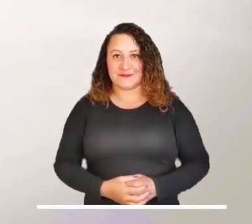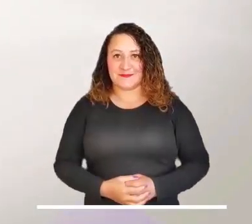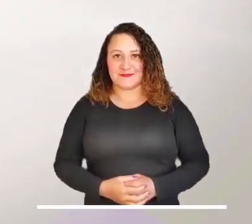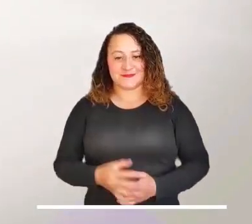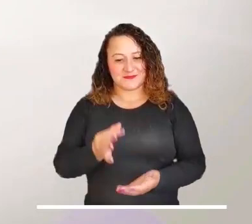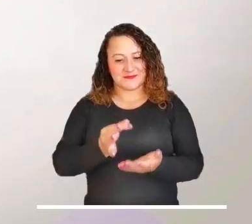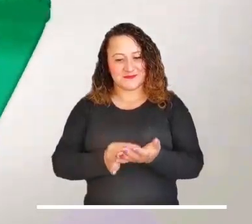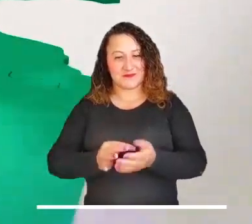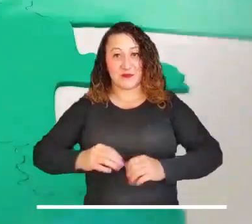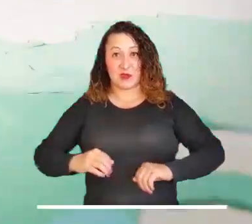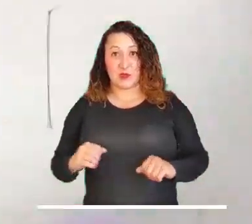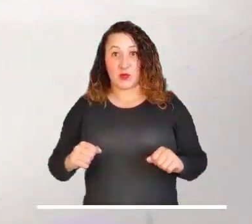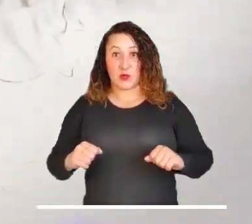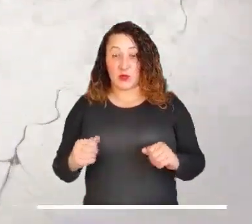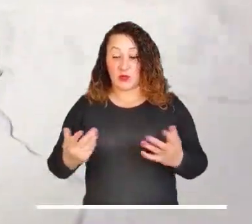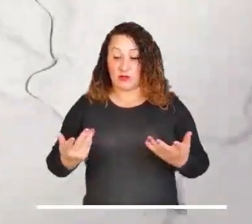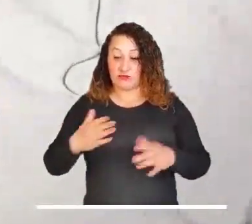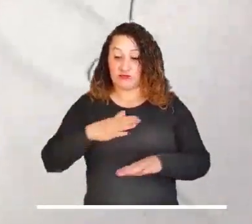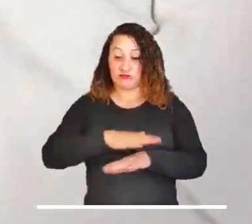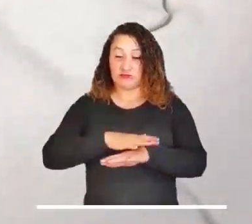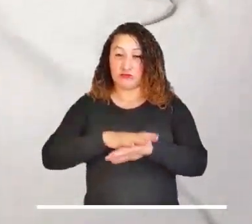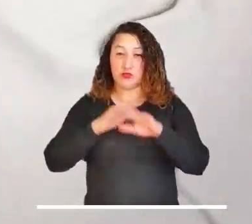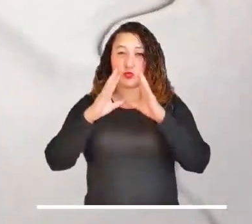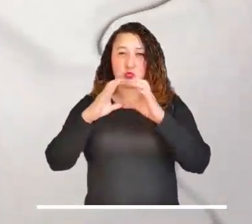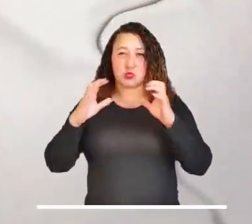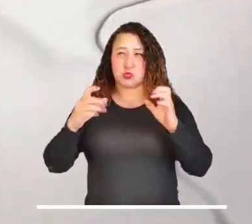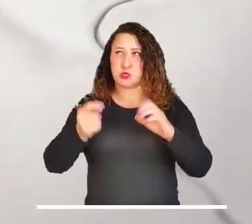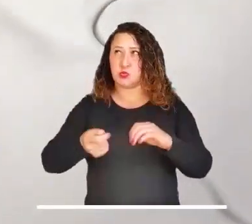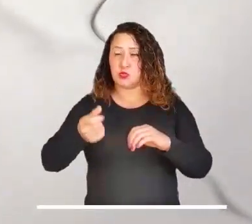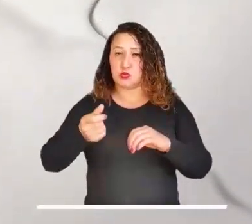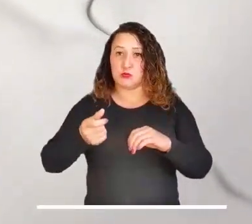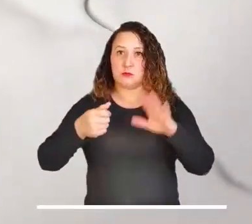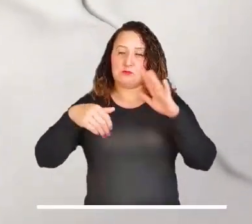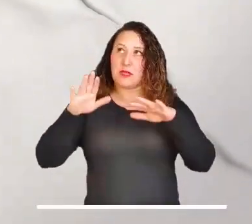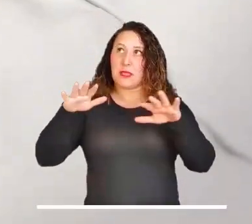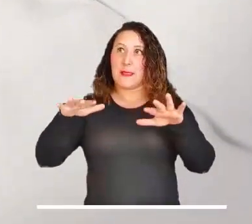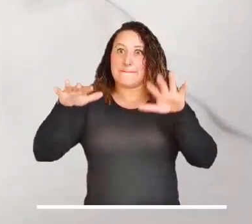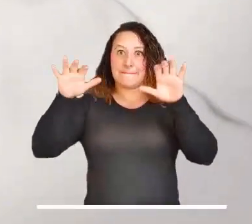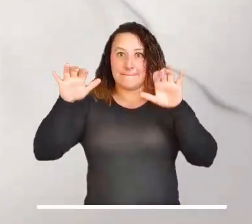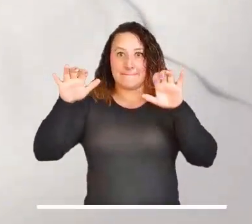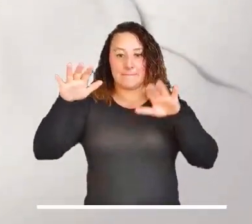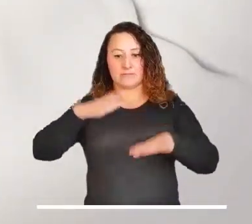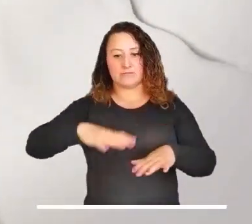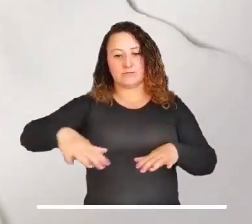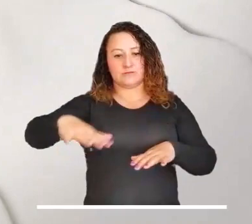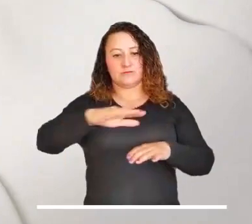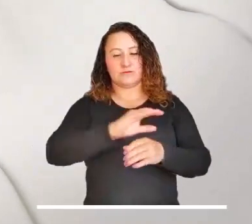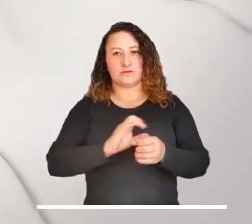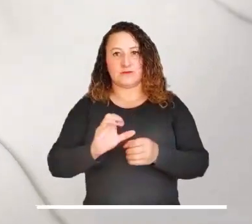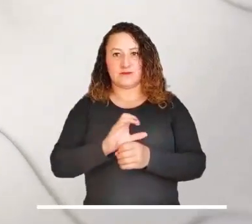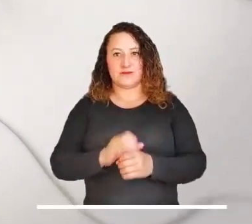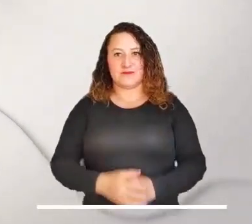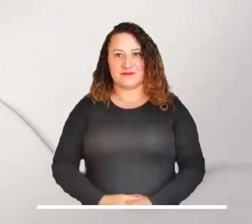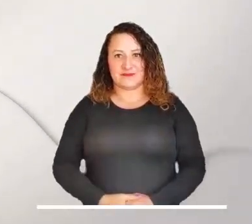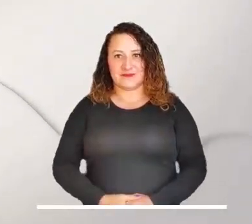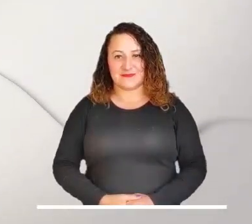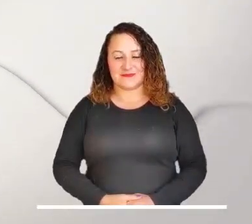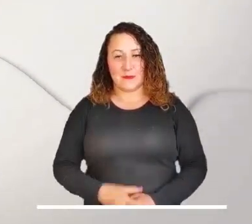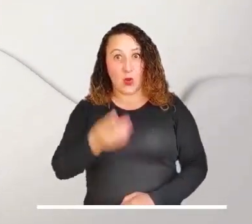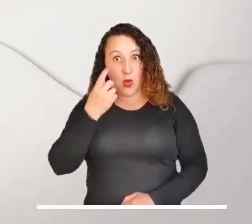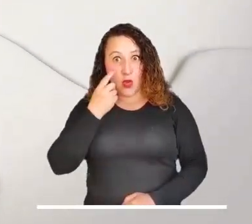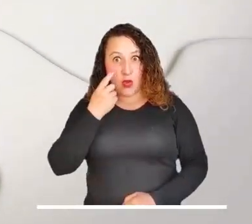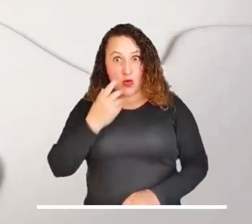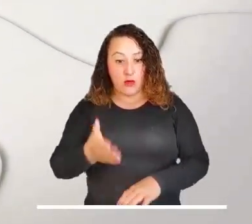Amazonas y Baupés. Los capitalinos disfrutarán de una tarde con pocas nubes en el cielo y predominio del tiempo